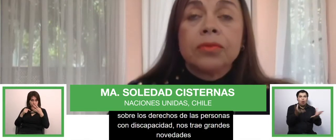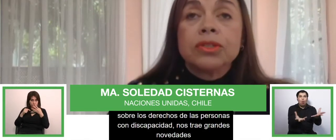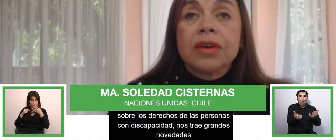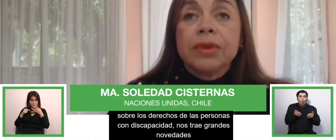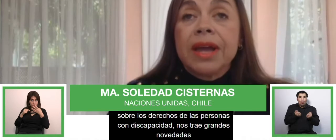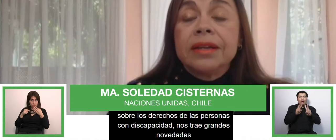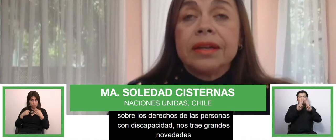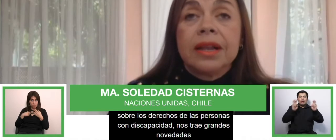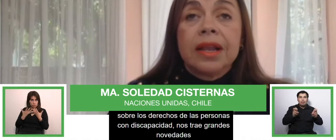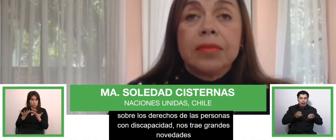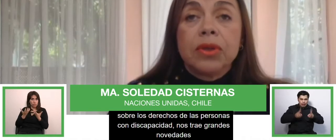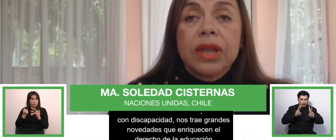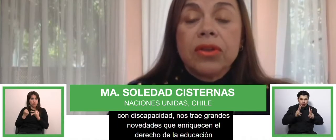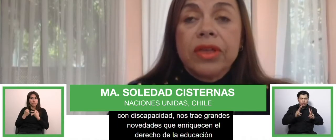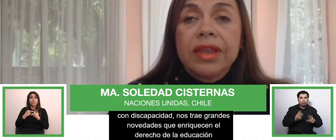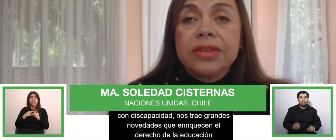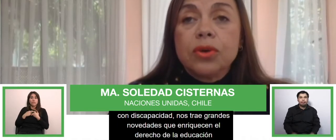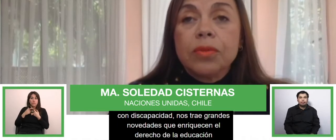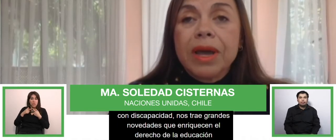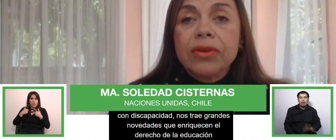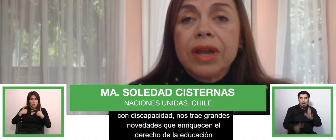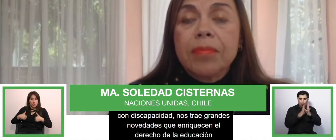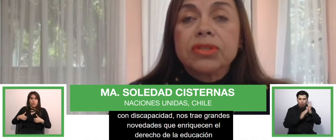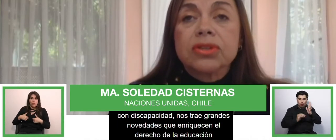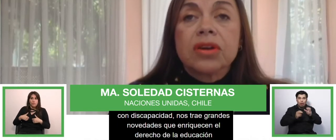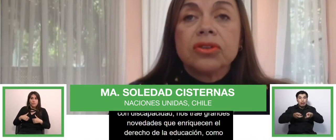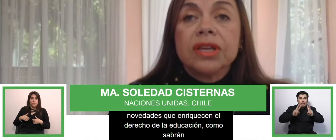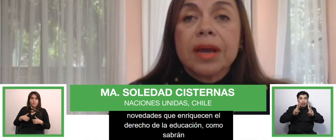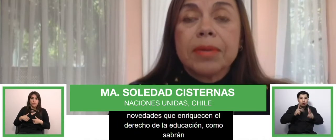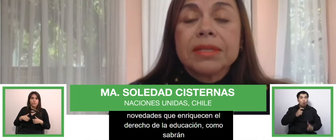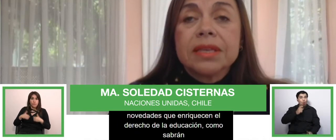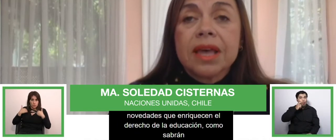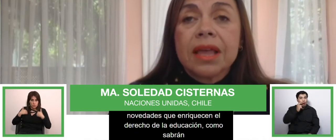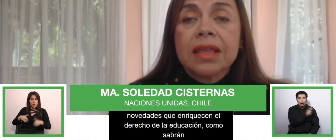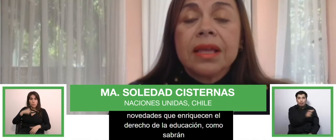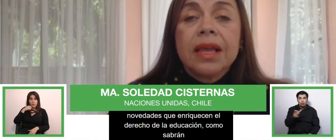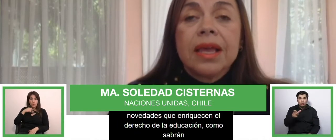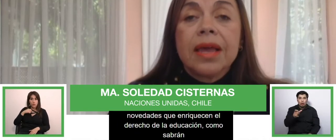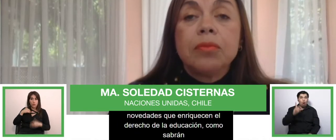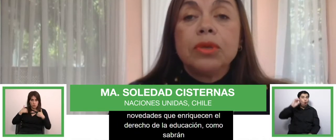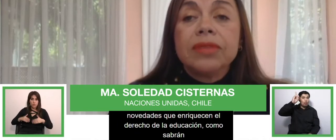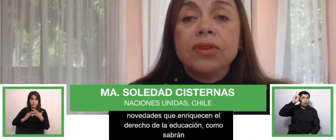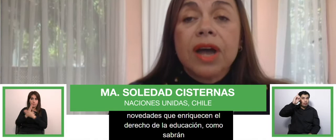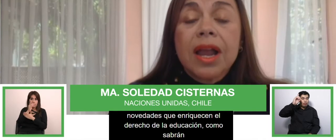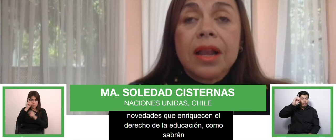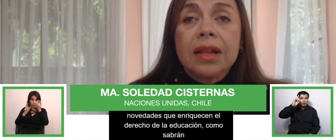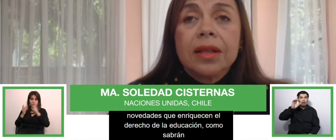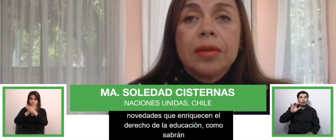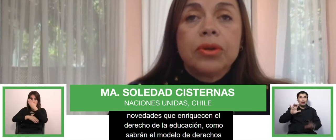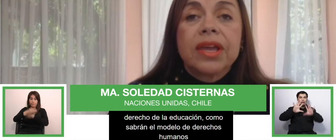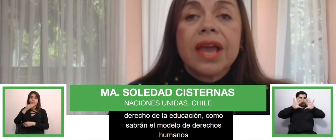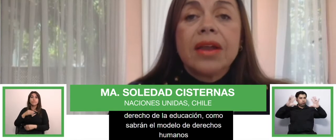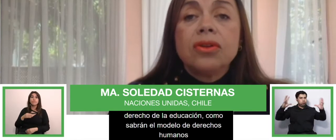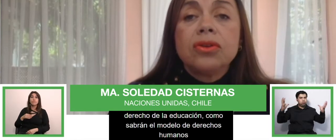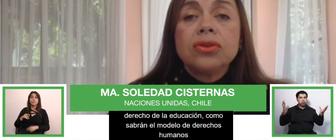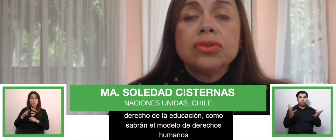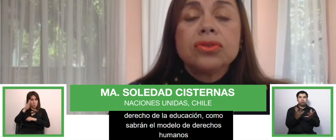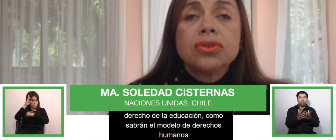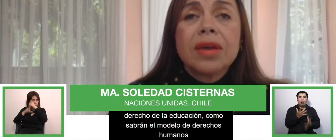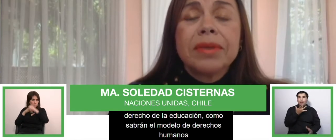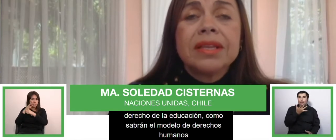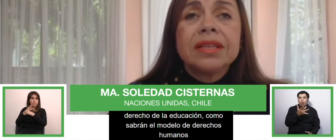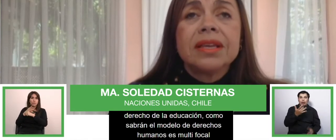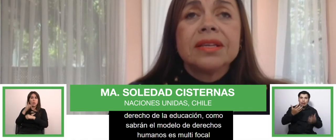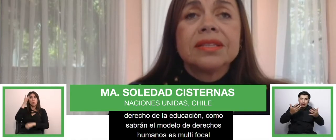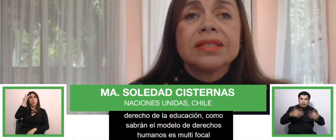Como sabrán, el modelo de derechos humanos de las personas con discapacidad es multifocal. Porque ya no